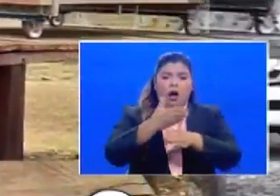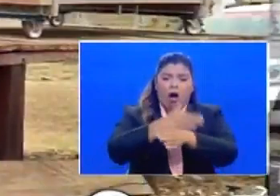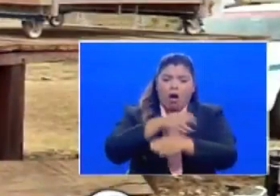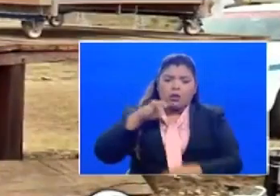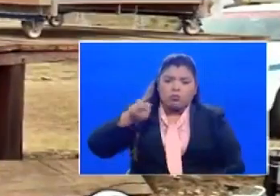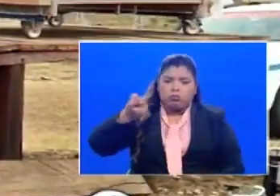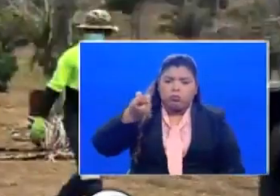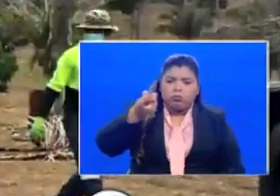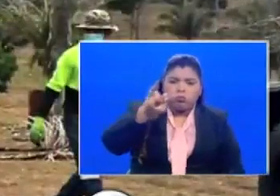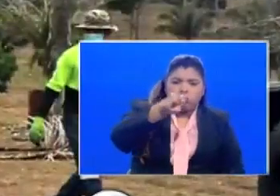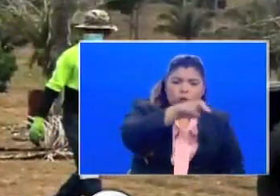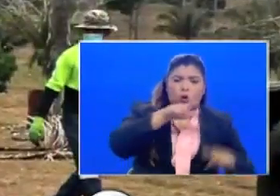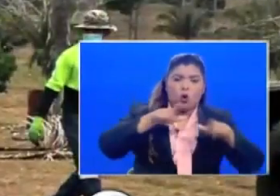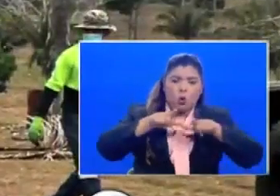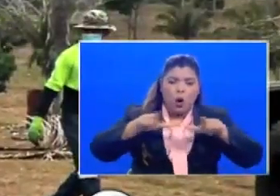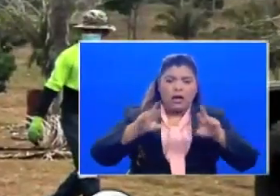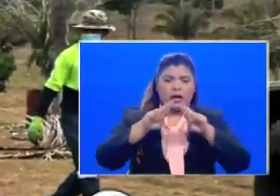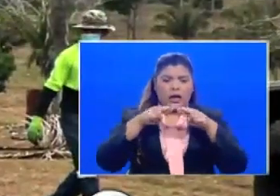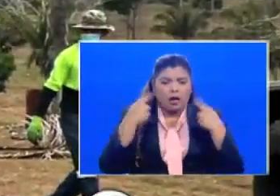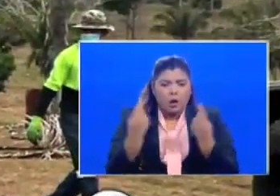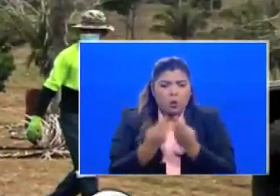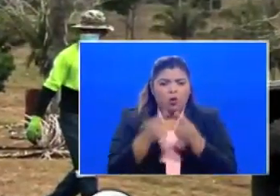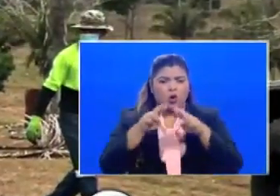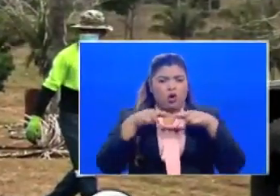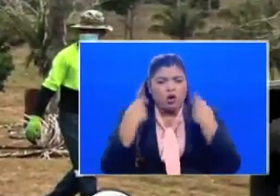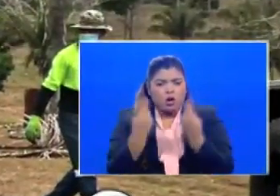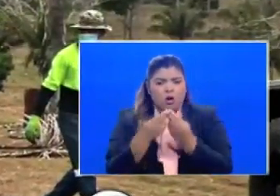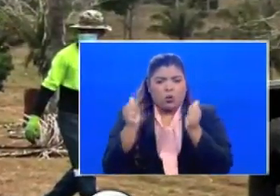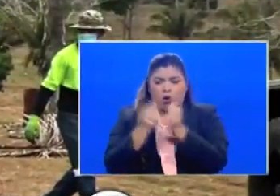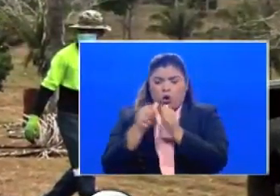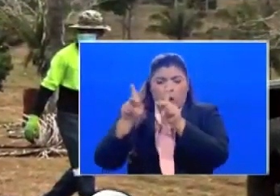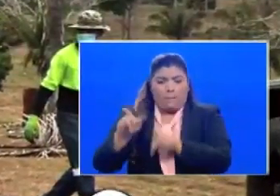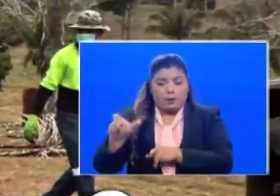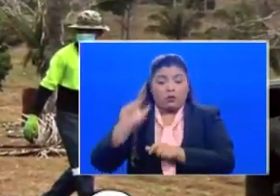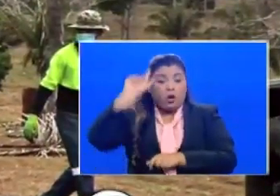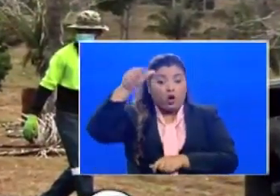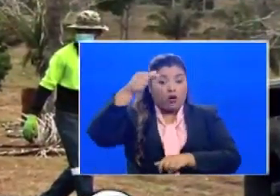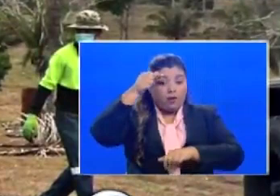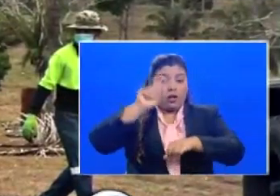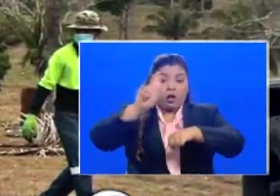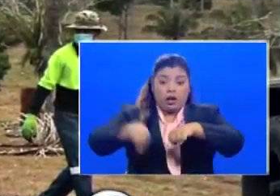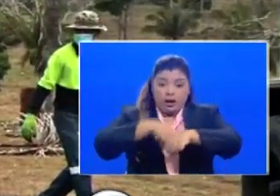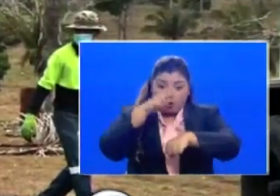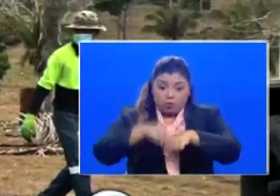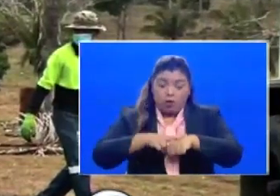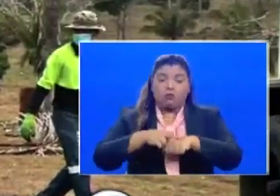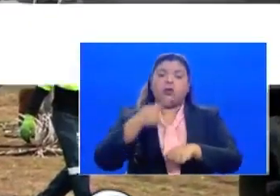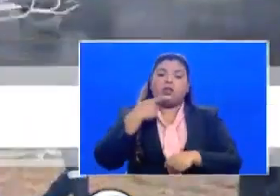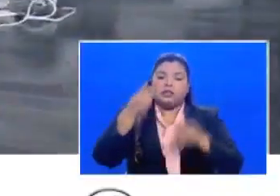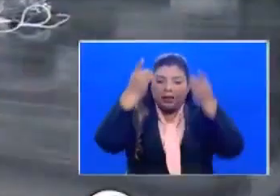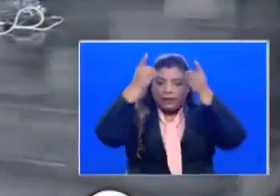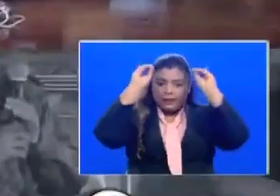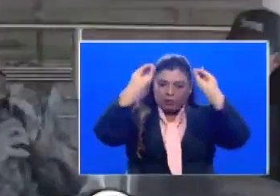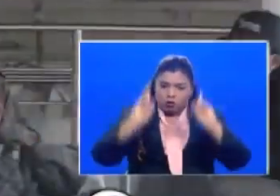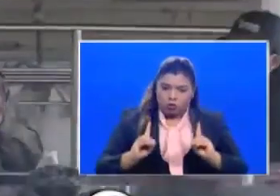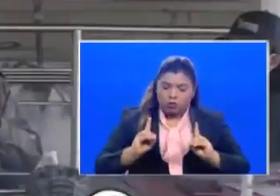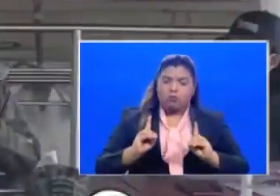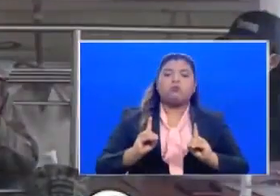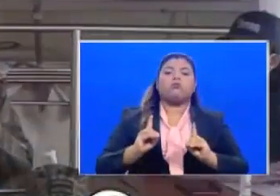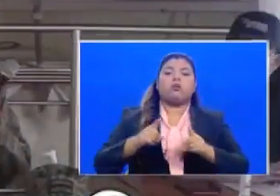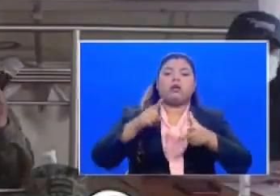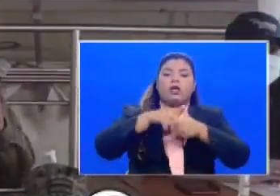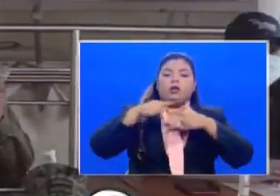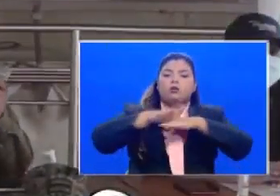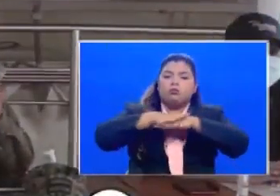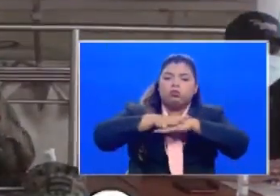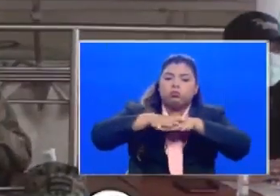campo y reuniones con los afectados el gobierno nacional ha decidido invertir en una instalación de recepción